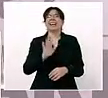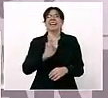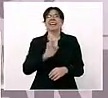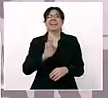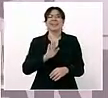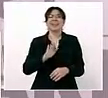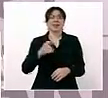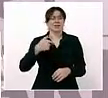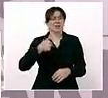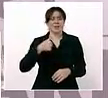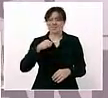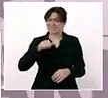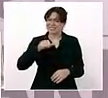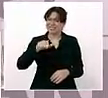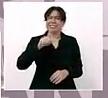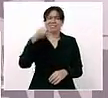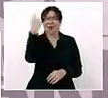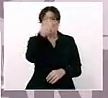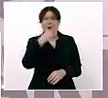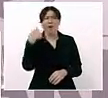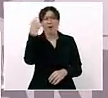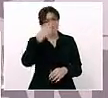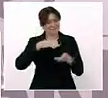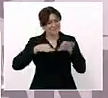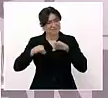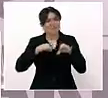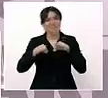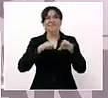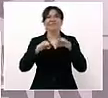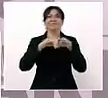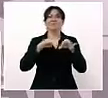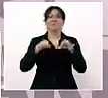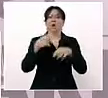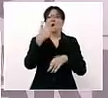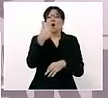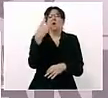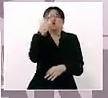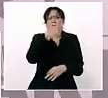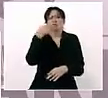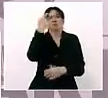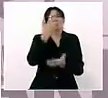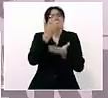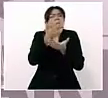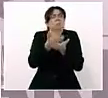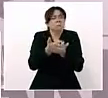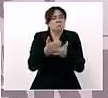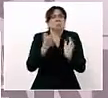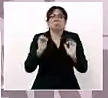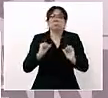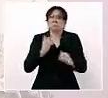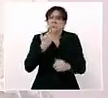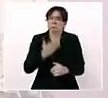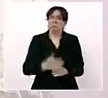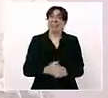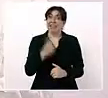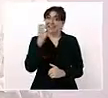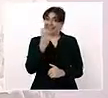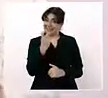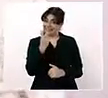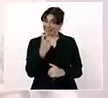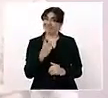son 16 horas para trabajar y ocho para descansar. Esa es la fórmula.